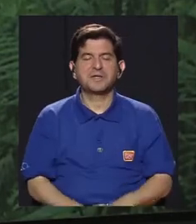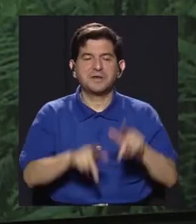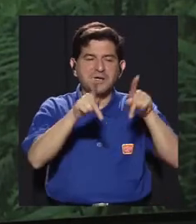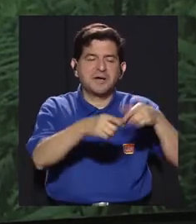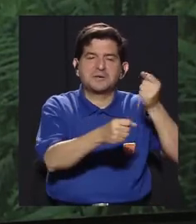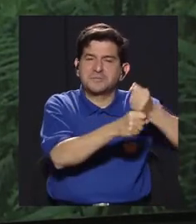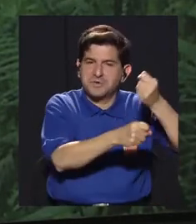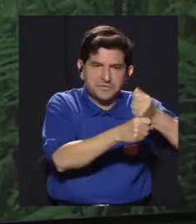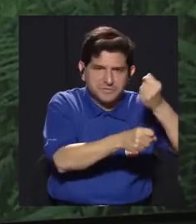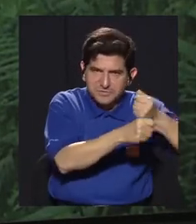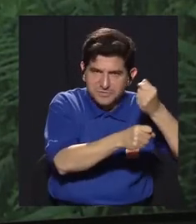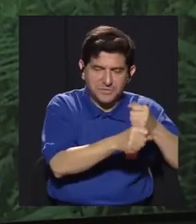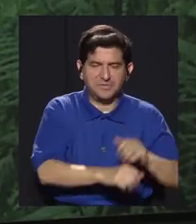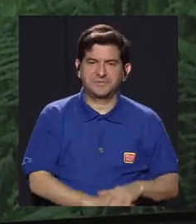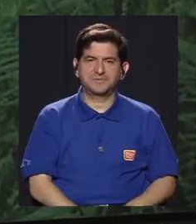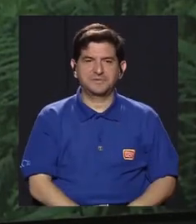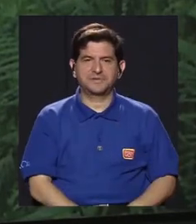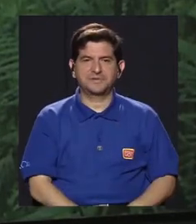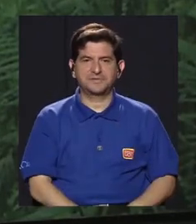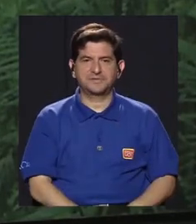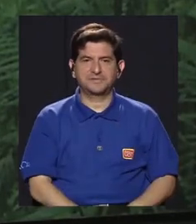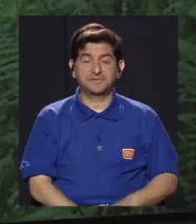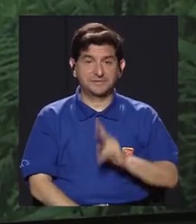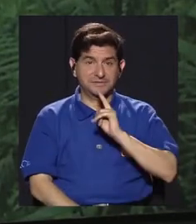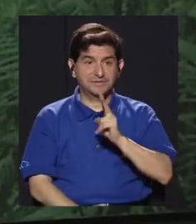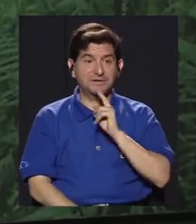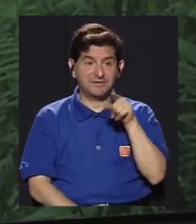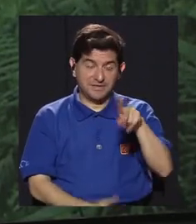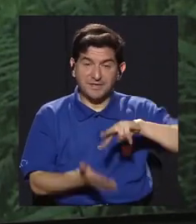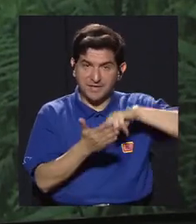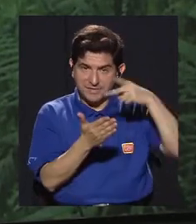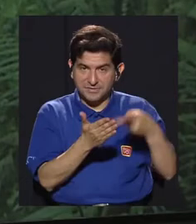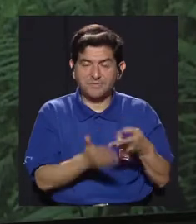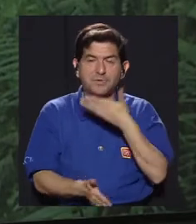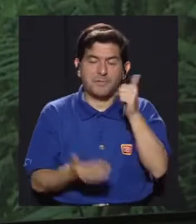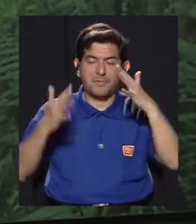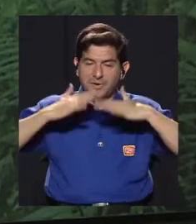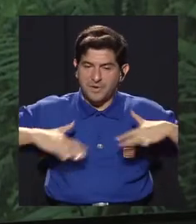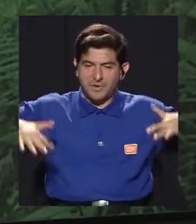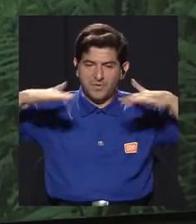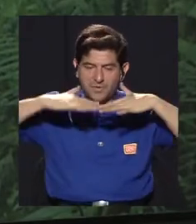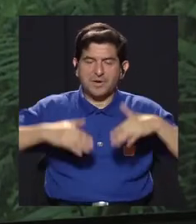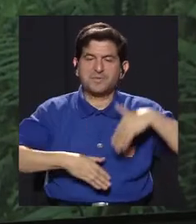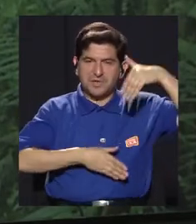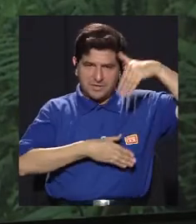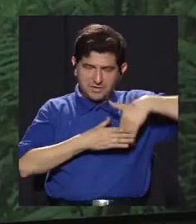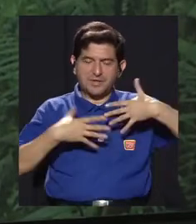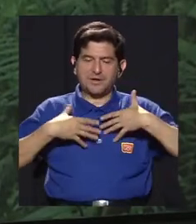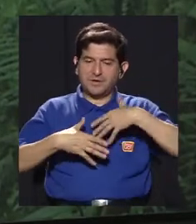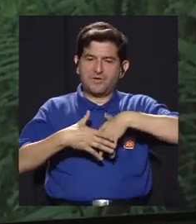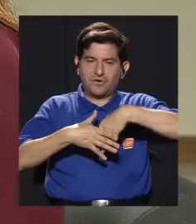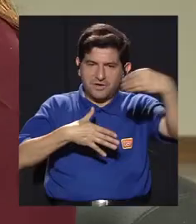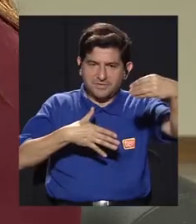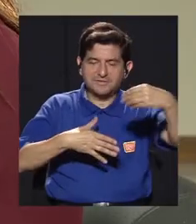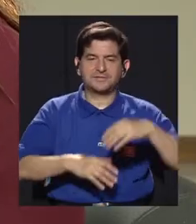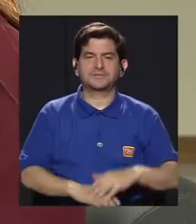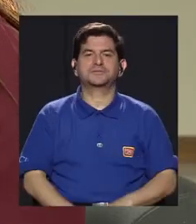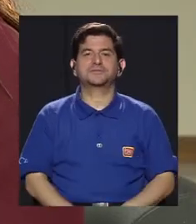trabajo y eso la verdad que se genera un mejor ambiente tanto interno como externamente Doña